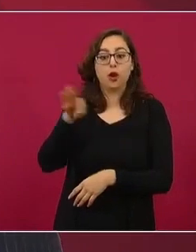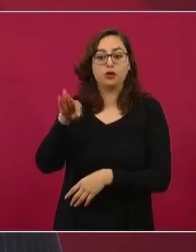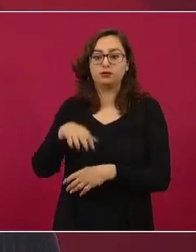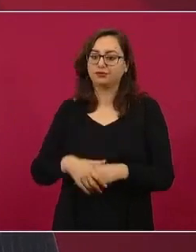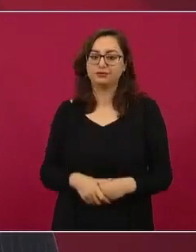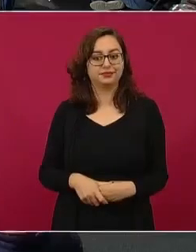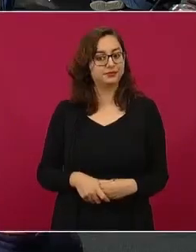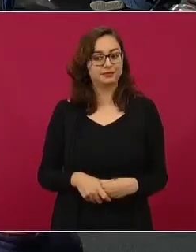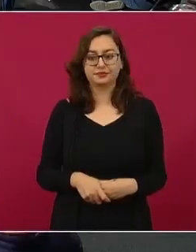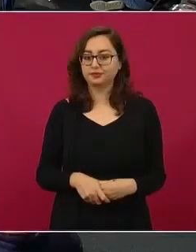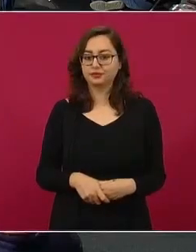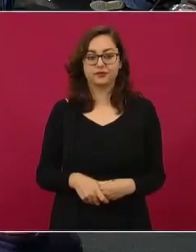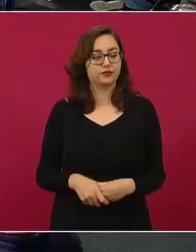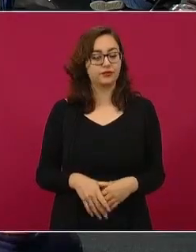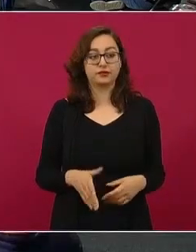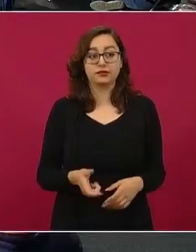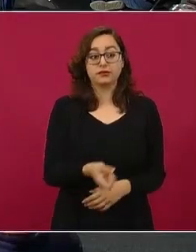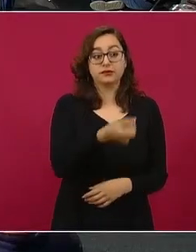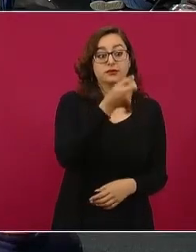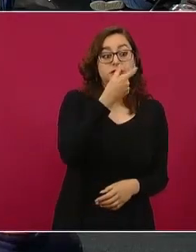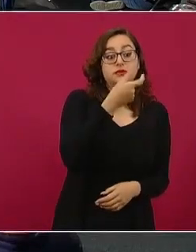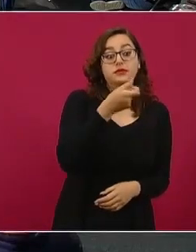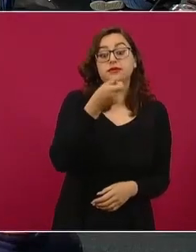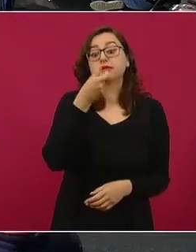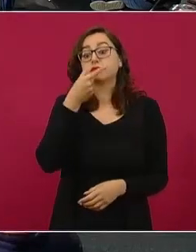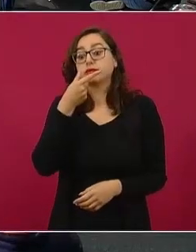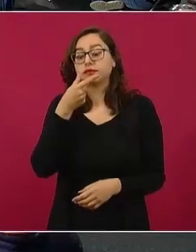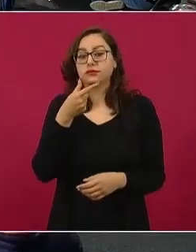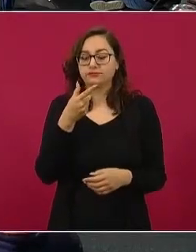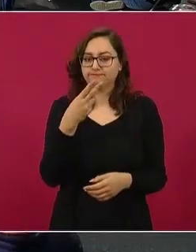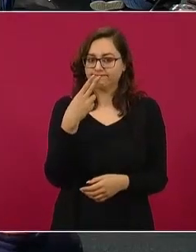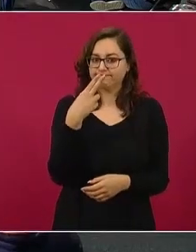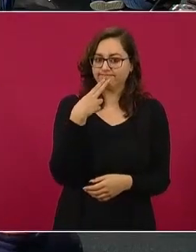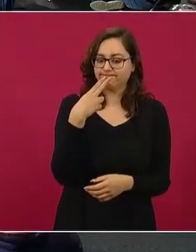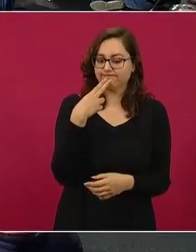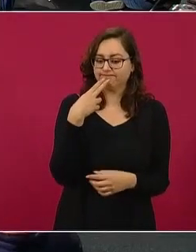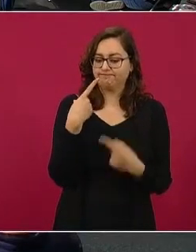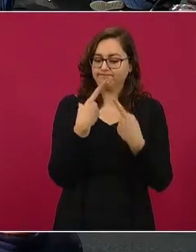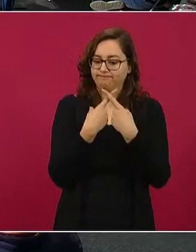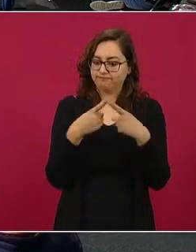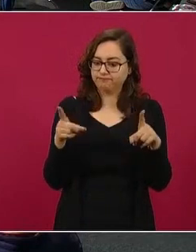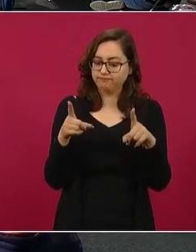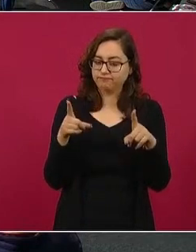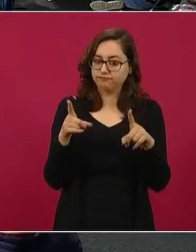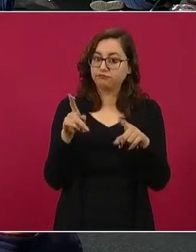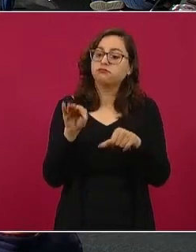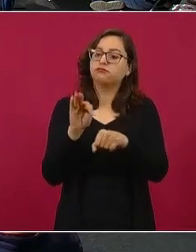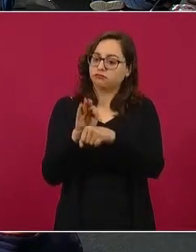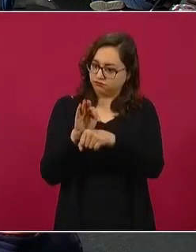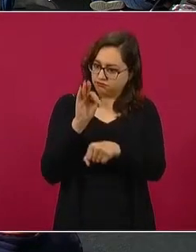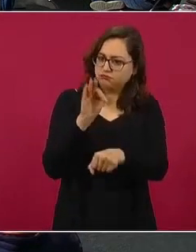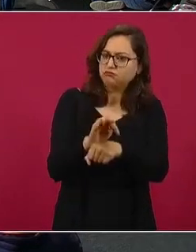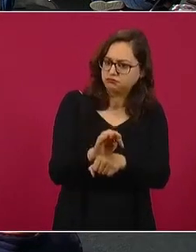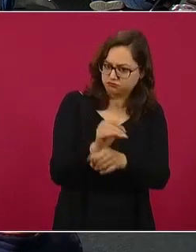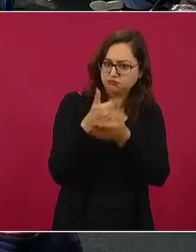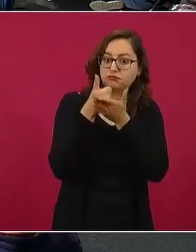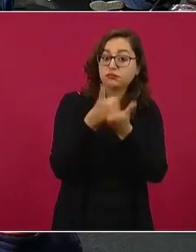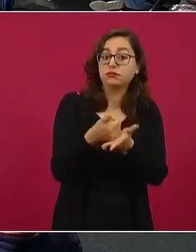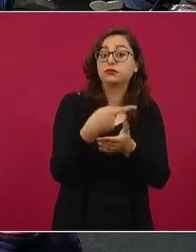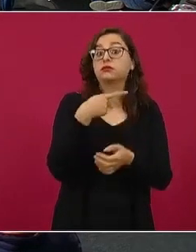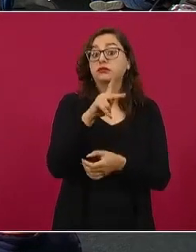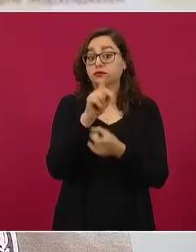medicamento tiene una indicación médica de uso y tiene su eficacia, pero también puede tener sus reacciones secundarias o sus riesgos.